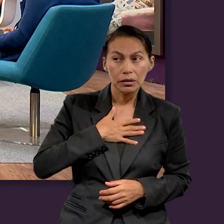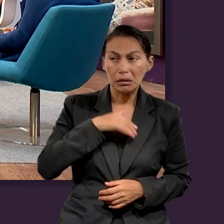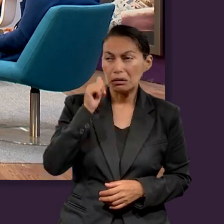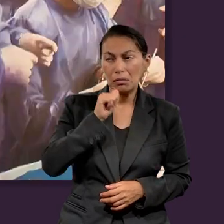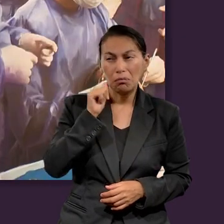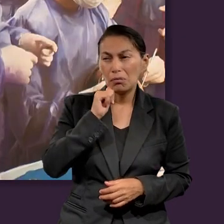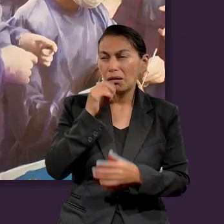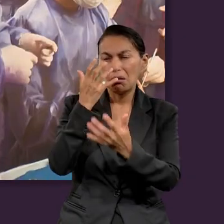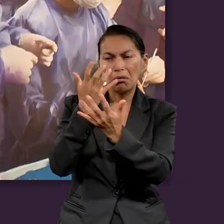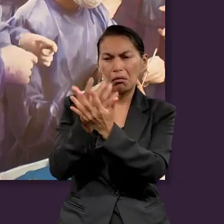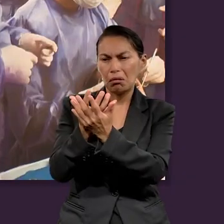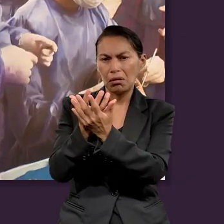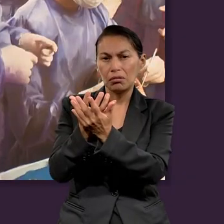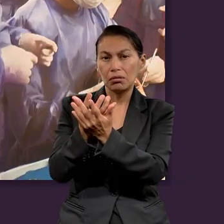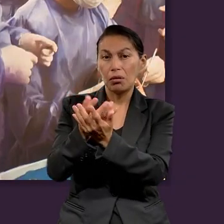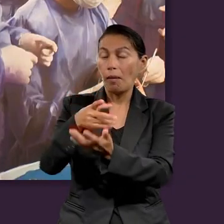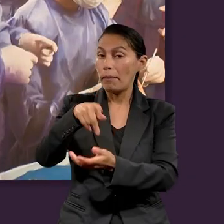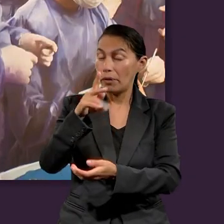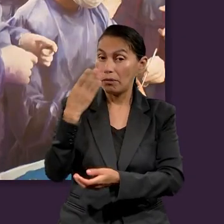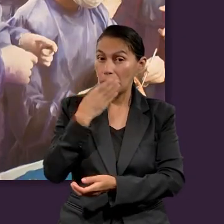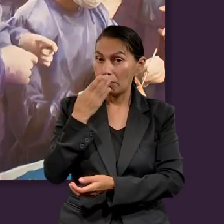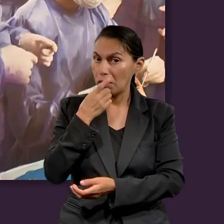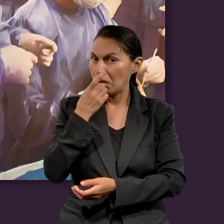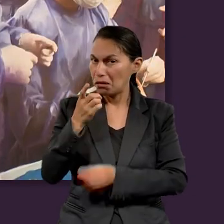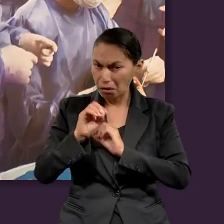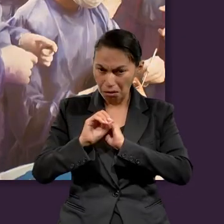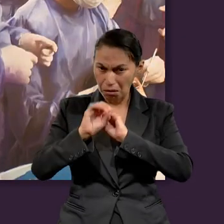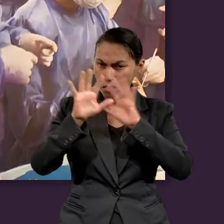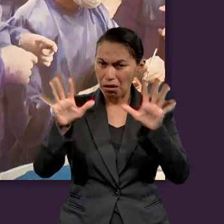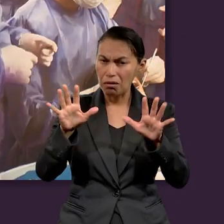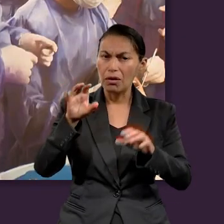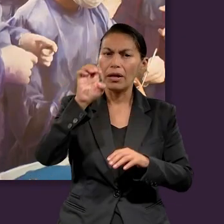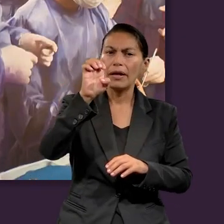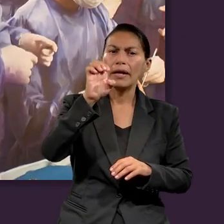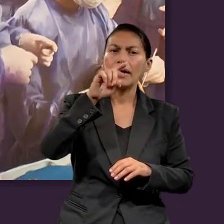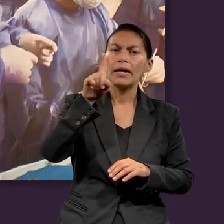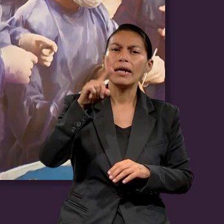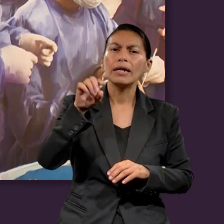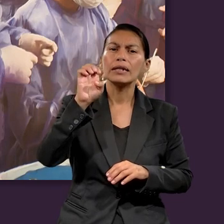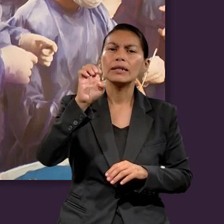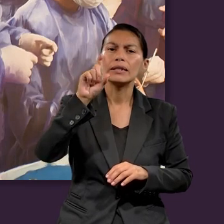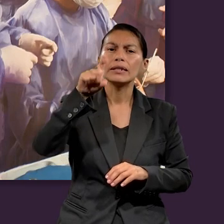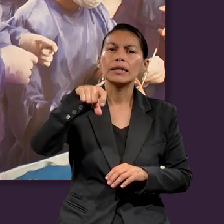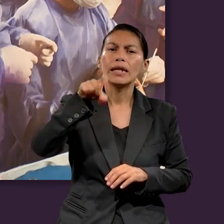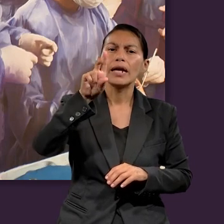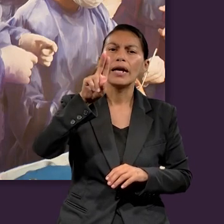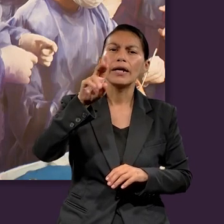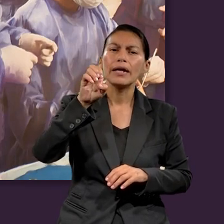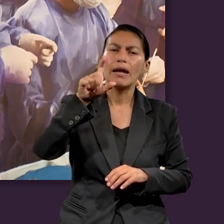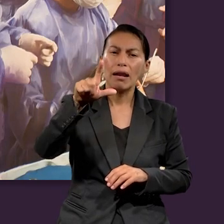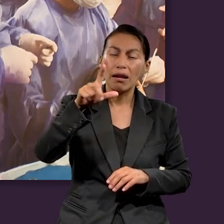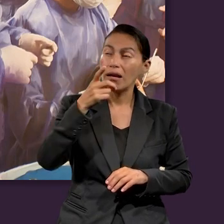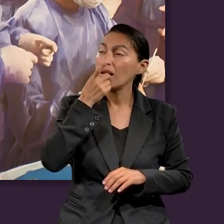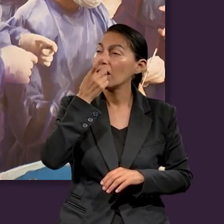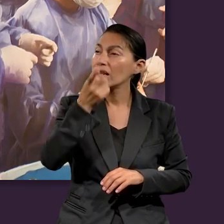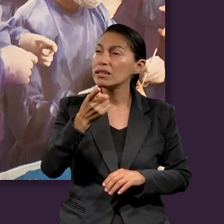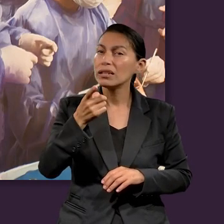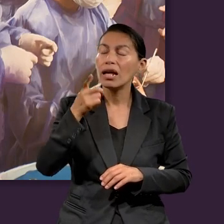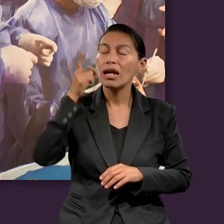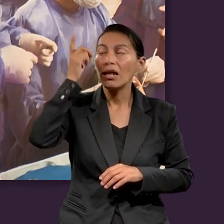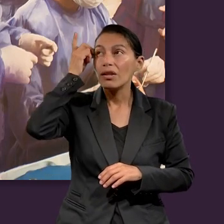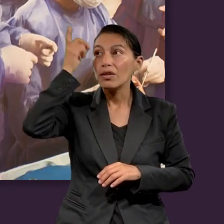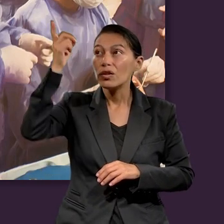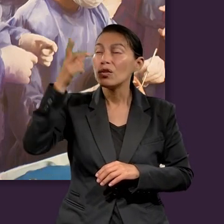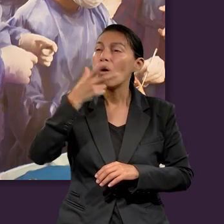personalmente, pues siempre lo he relacionado con descanso. Pero la Biblia es clara cuando menciona Ezequiel que es una